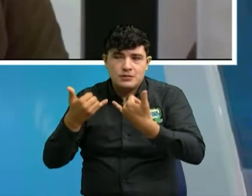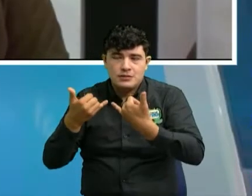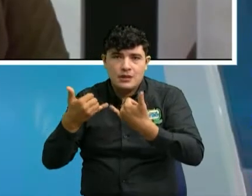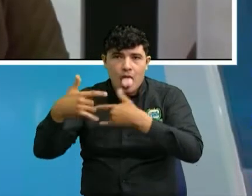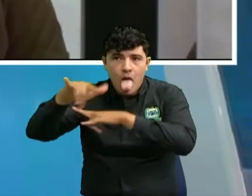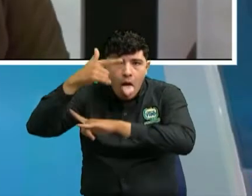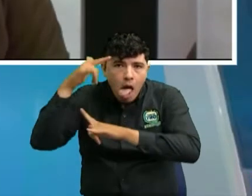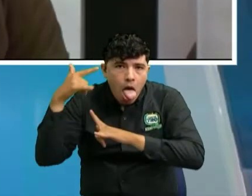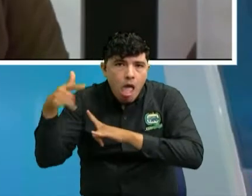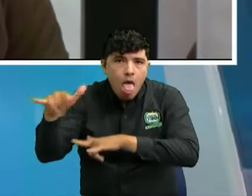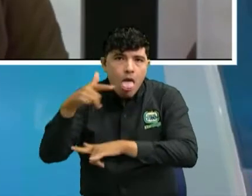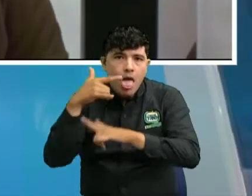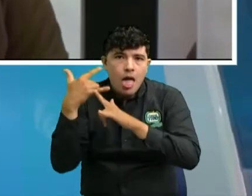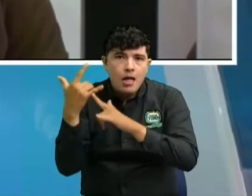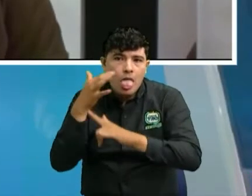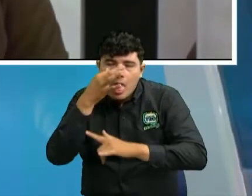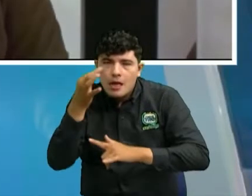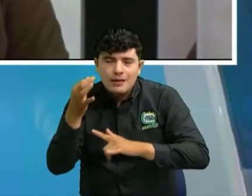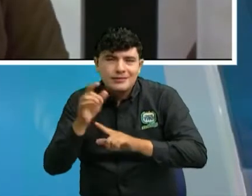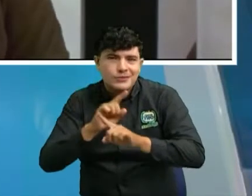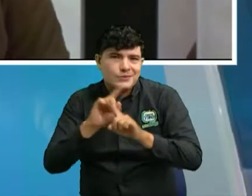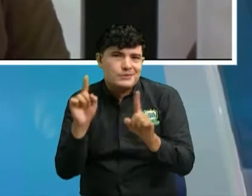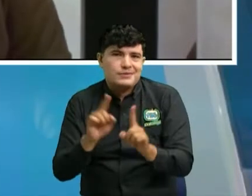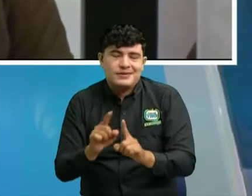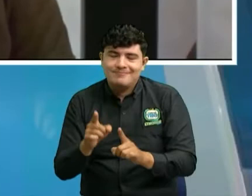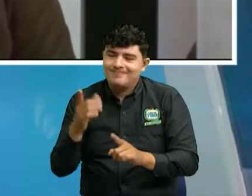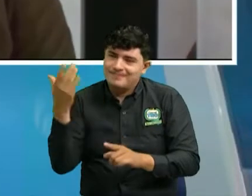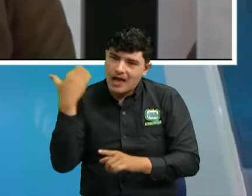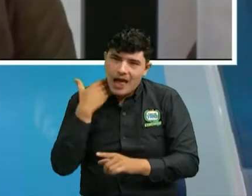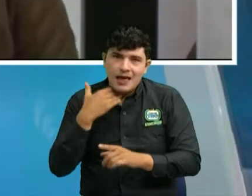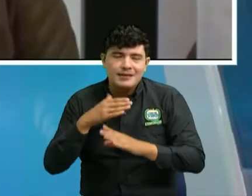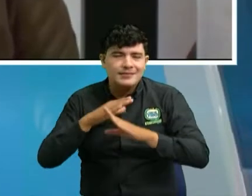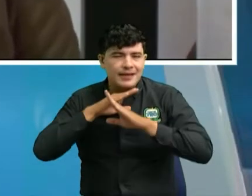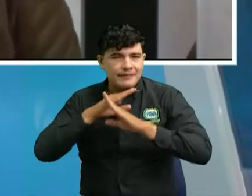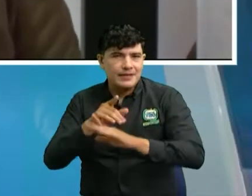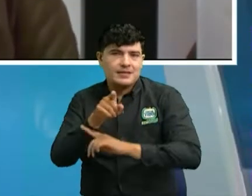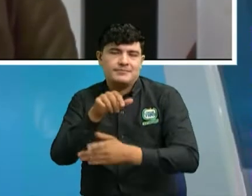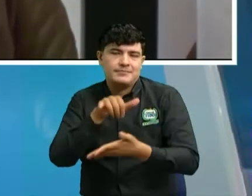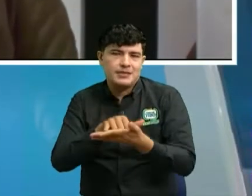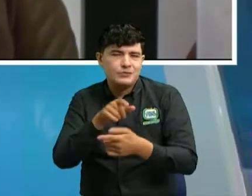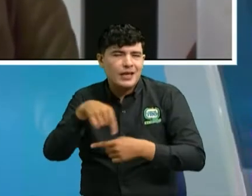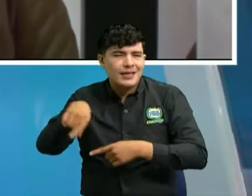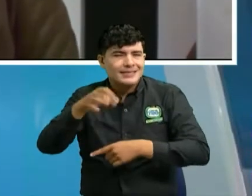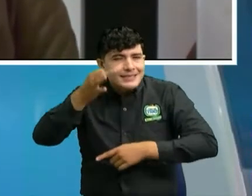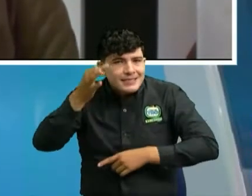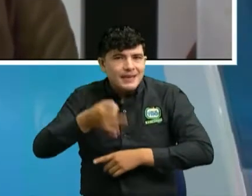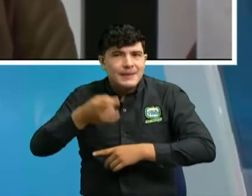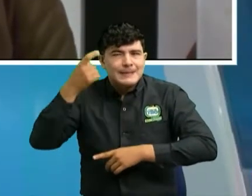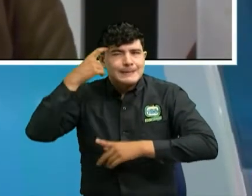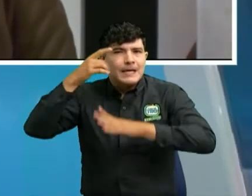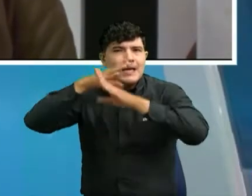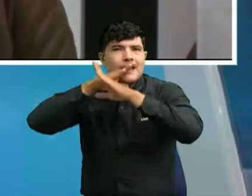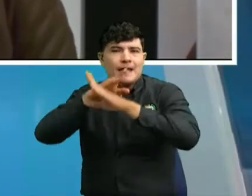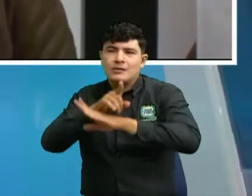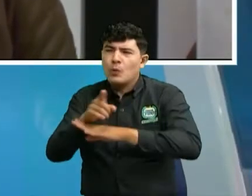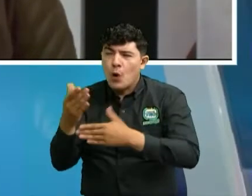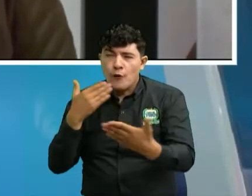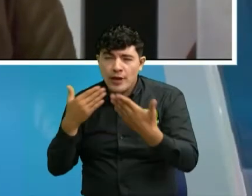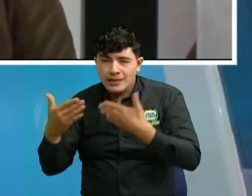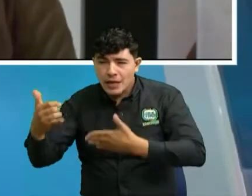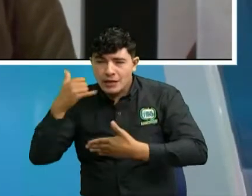ya están mejor dicho a la orden del día entonces ante todo ser prevenidos y desconfiados